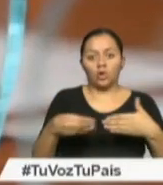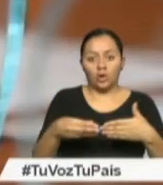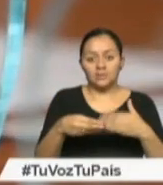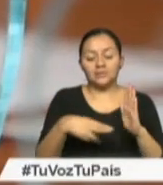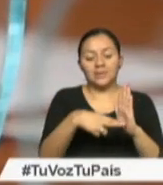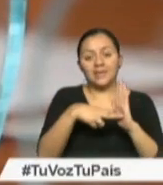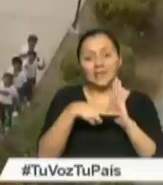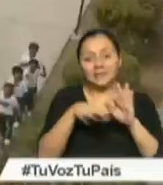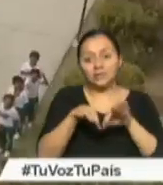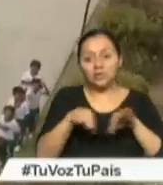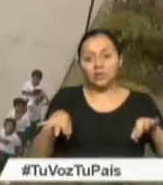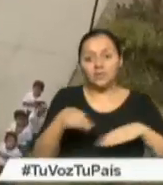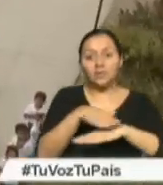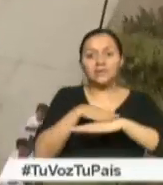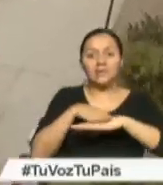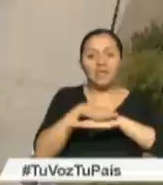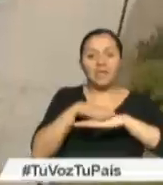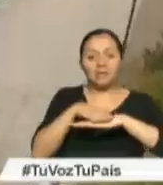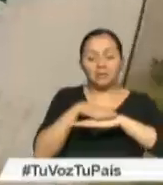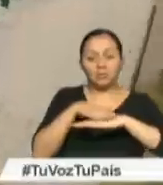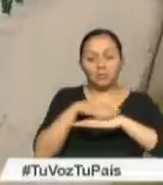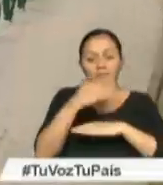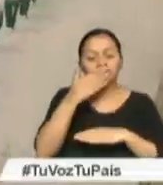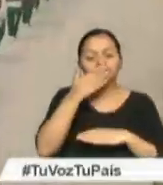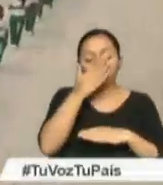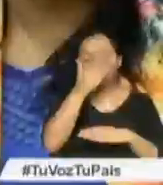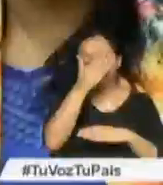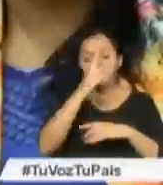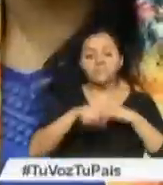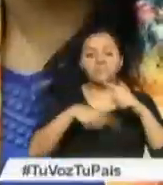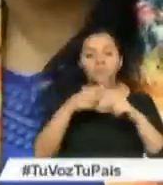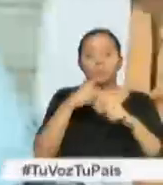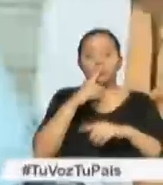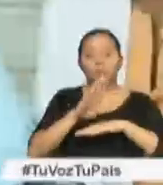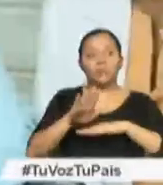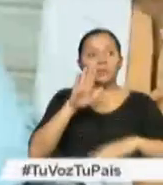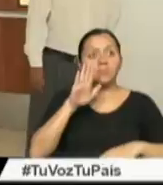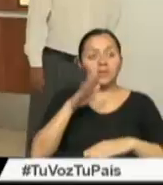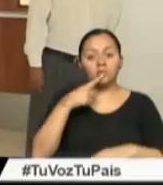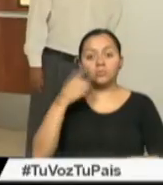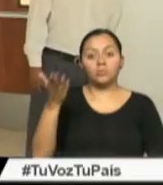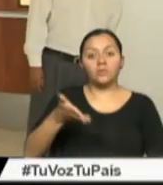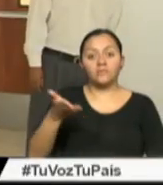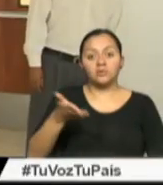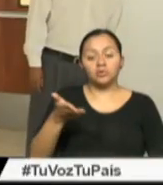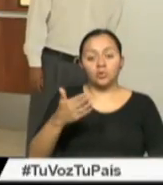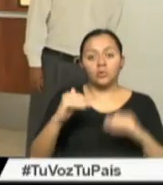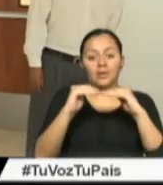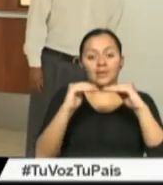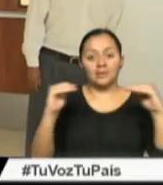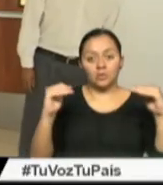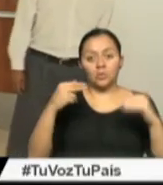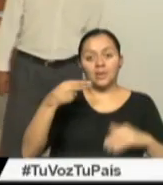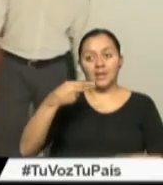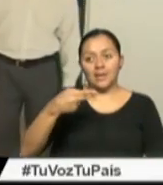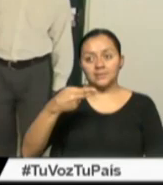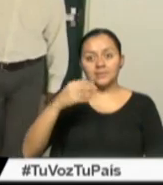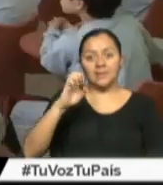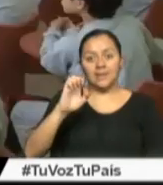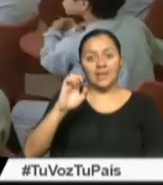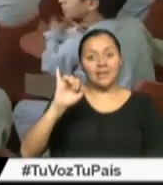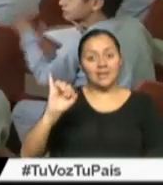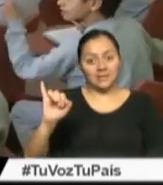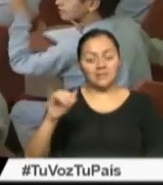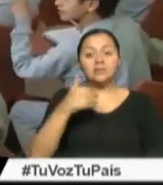tener título de bachiller o bachiller técnico En cuanto a los nombramientos a docentes de las categorías H e I y que han